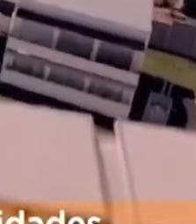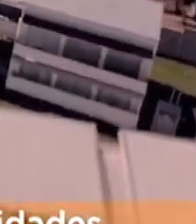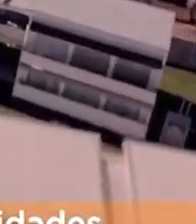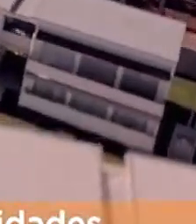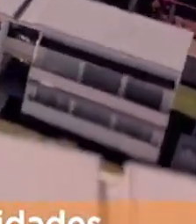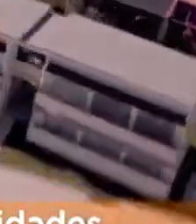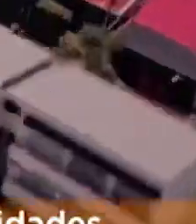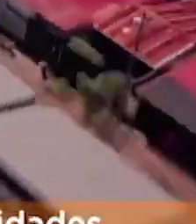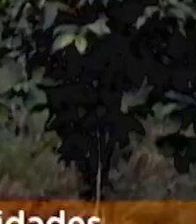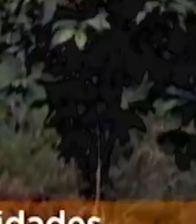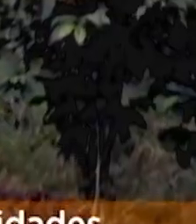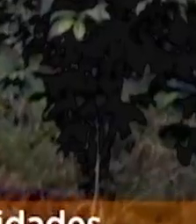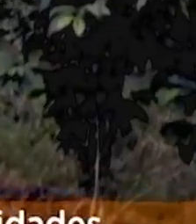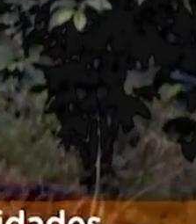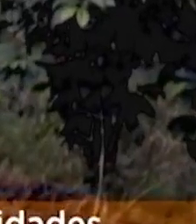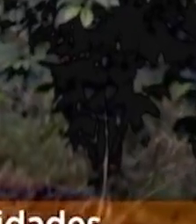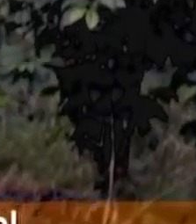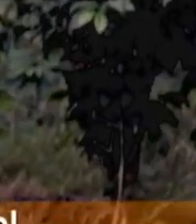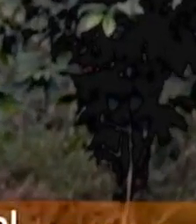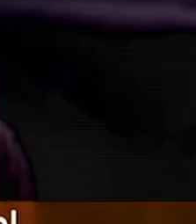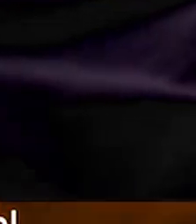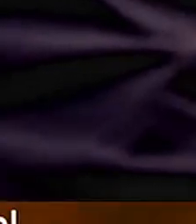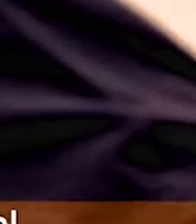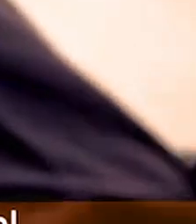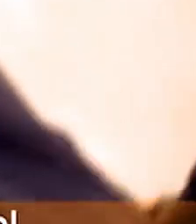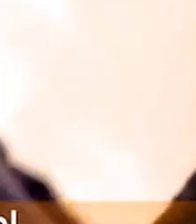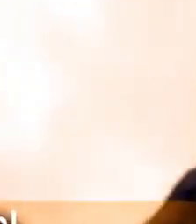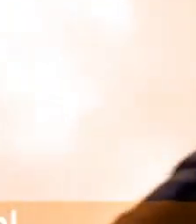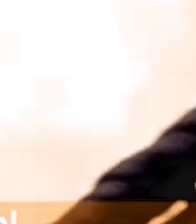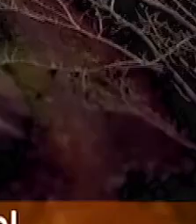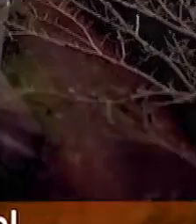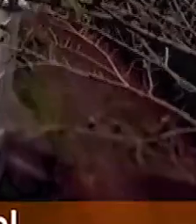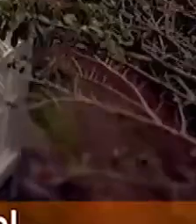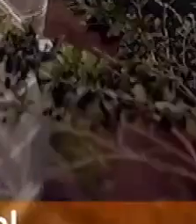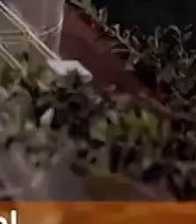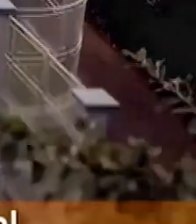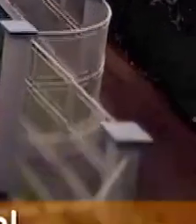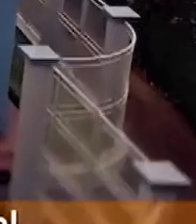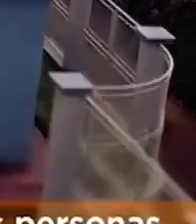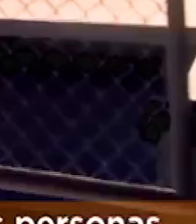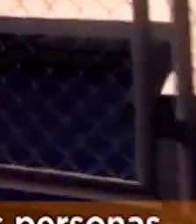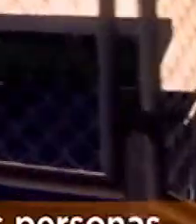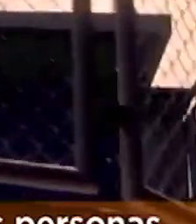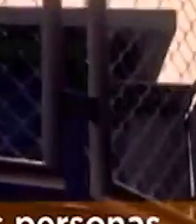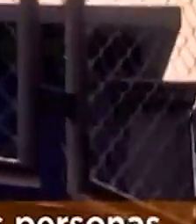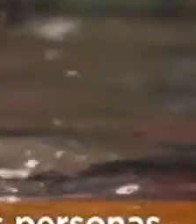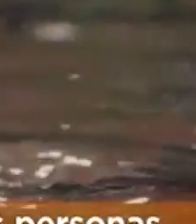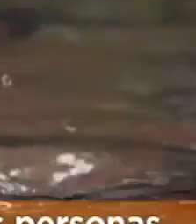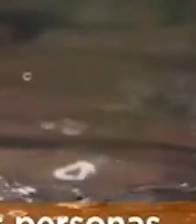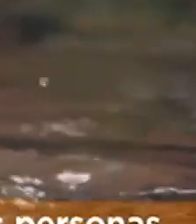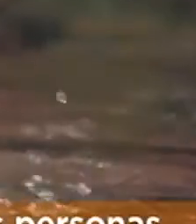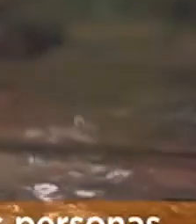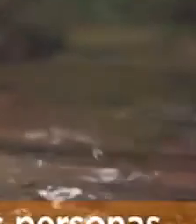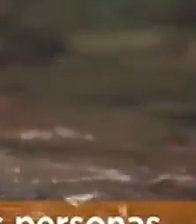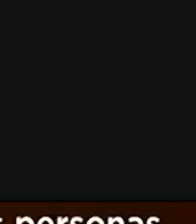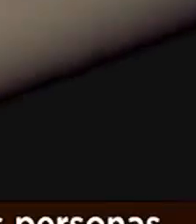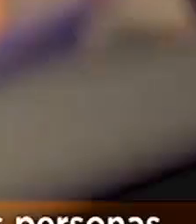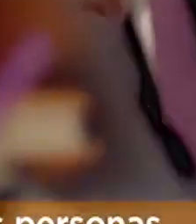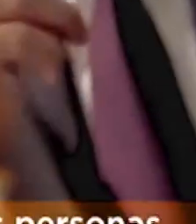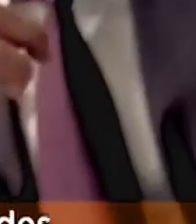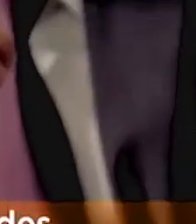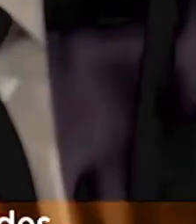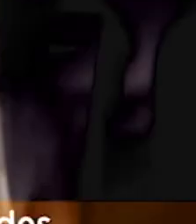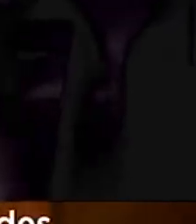.900 millones de sus utilidades para impulsar actividades de bienestar social. Que se destaca por construir oportunidades para las